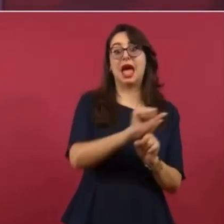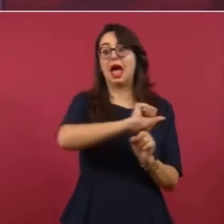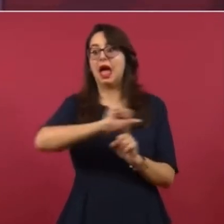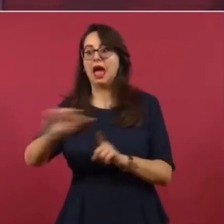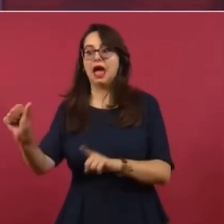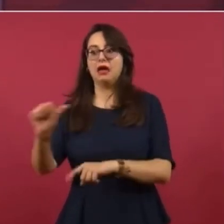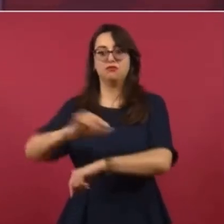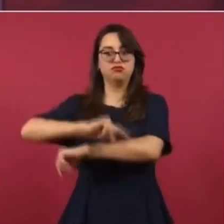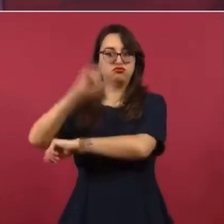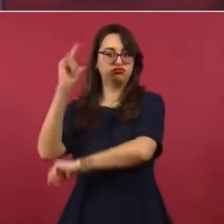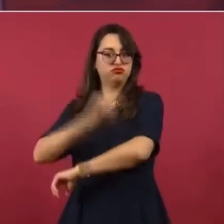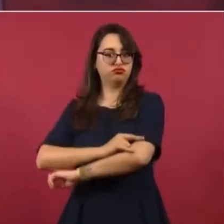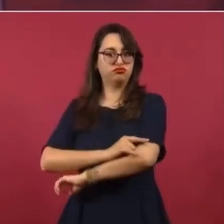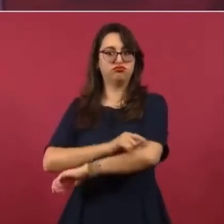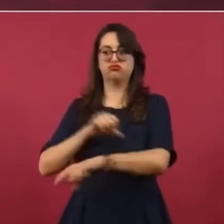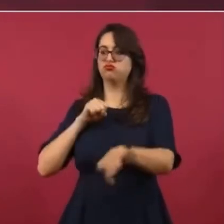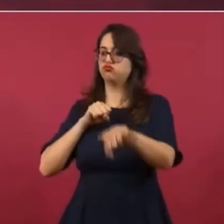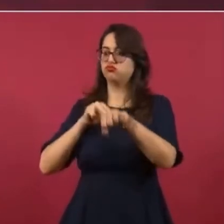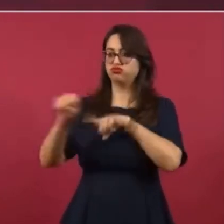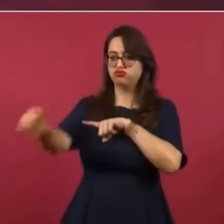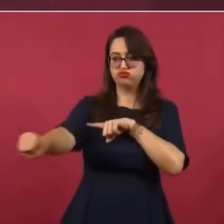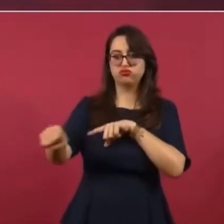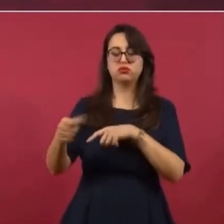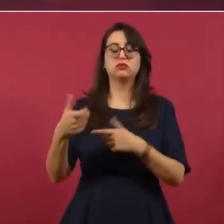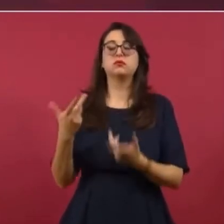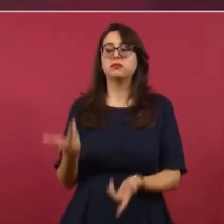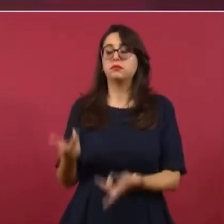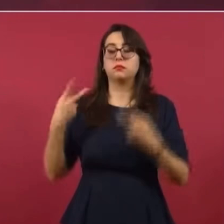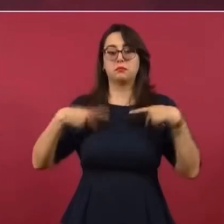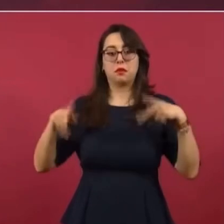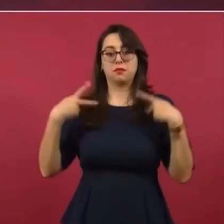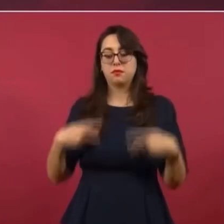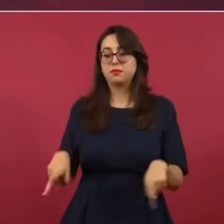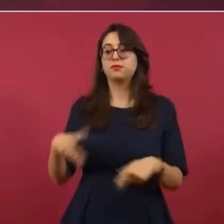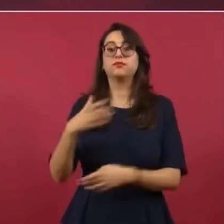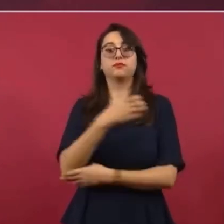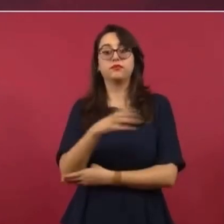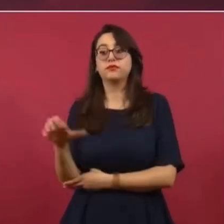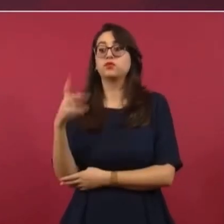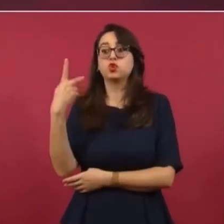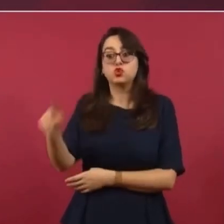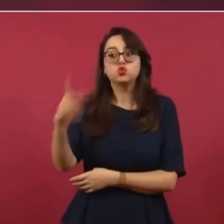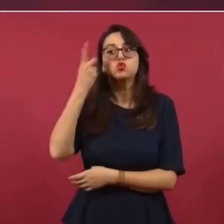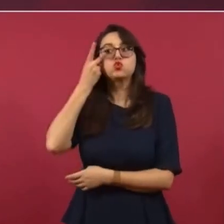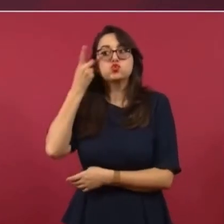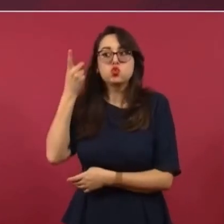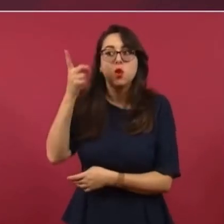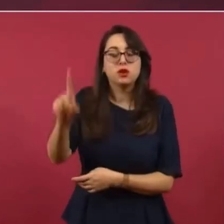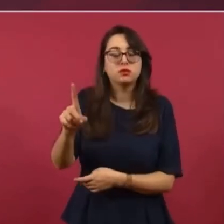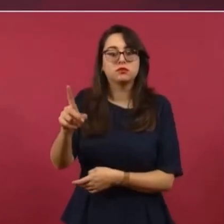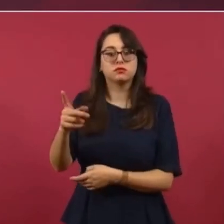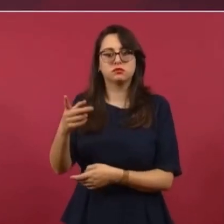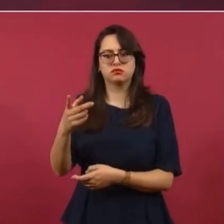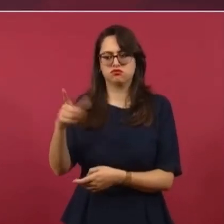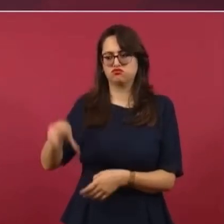Todo con los campesinos y con la gente nos hemos arreglado.